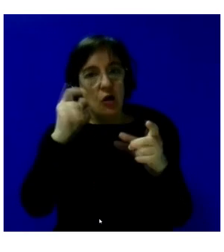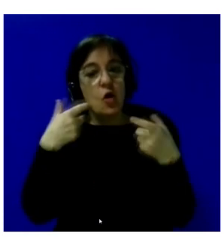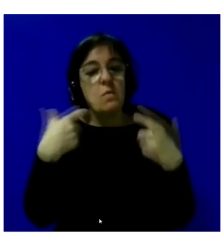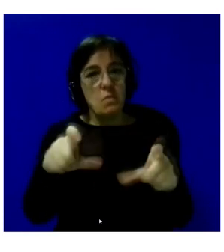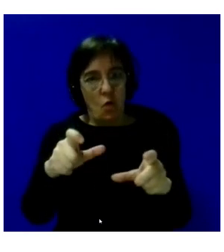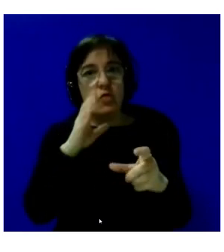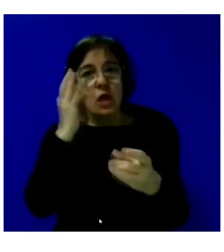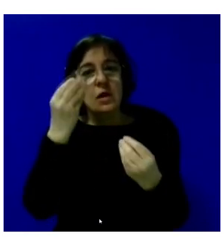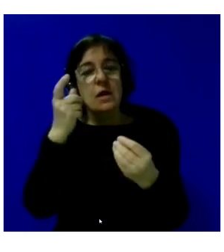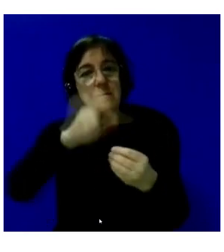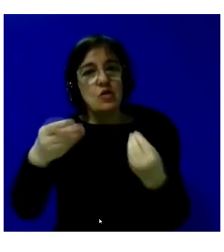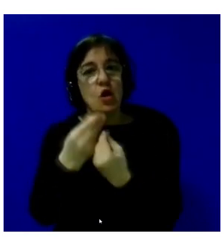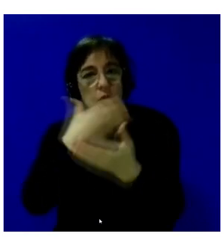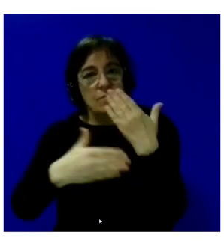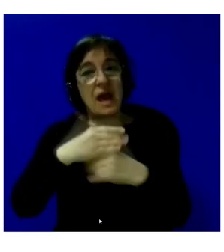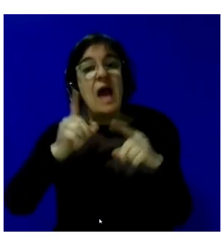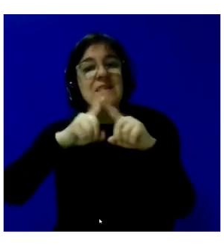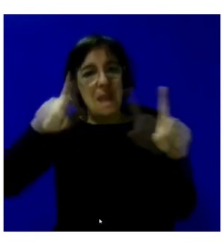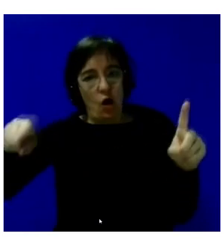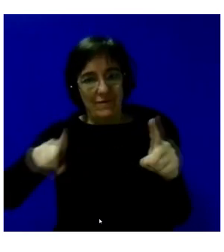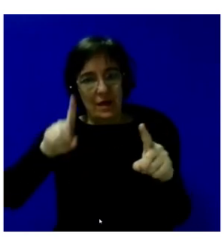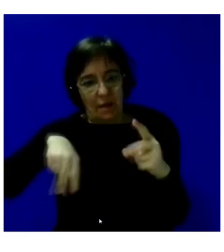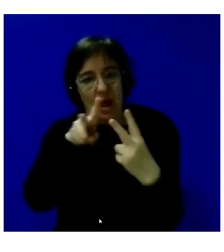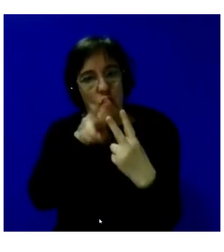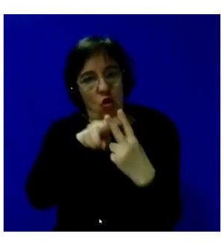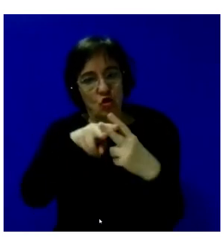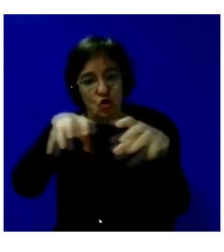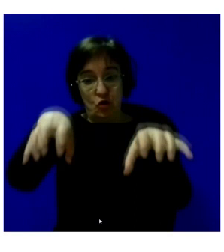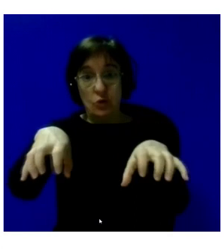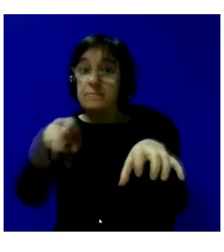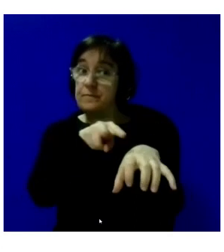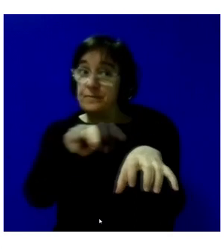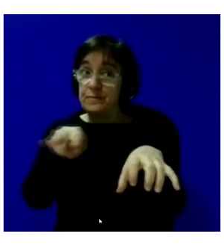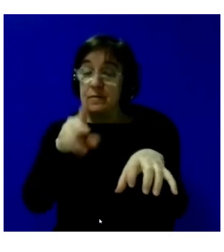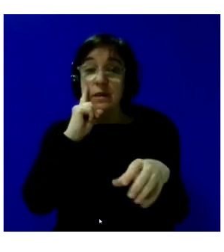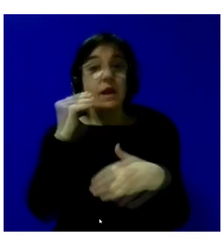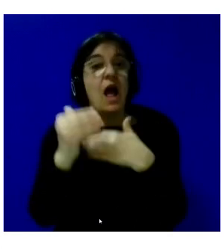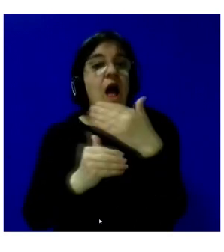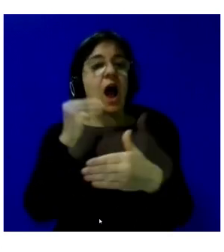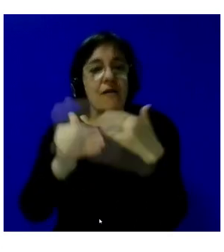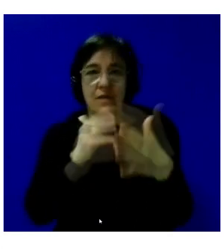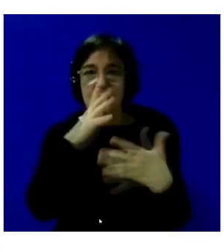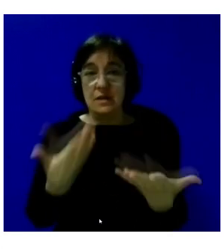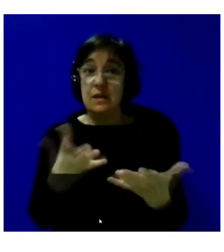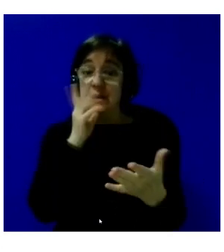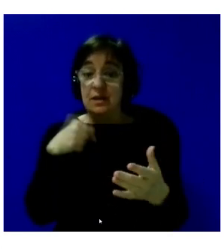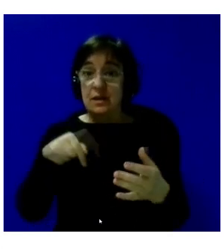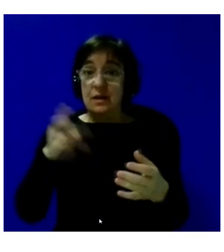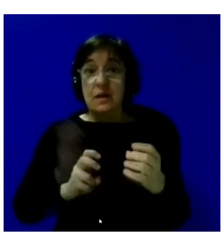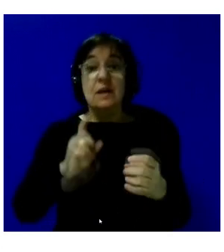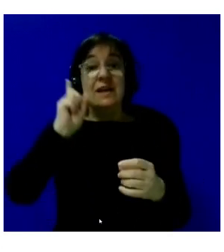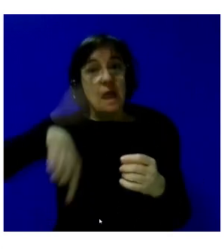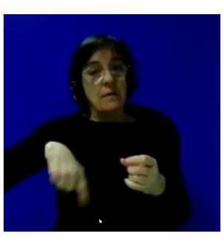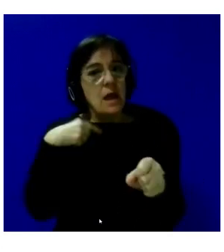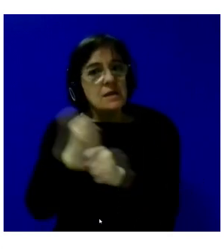personas con discapacidad y en Segovia. El acierto, el avance y el hecho por el que estamos aquí es que, además de